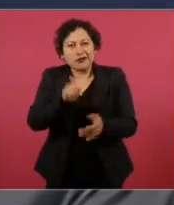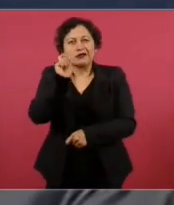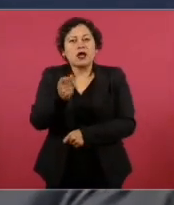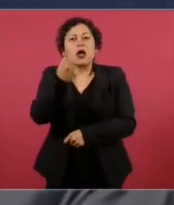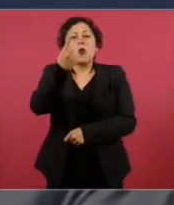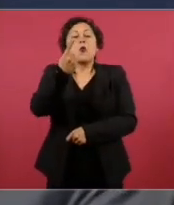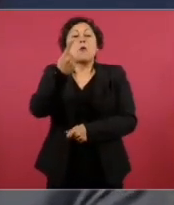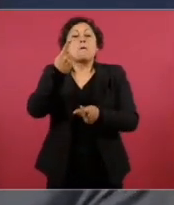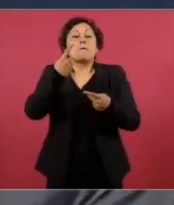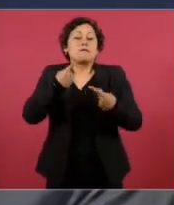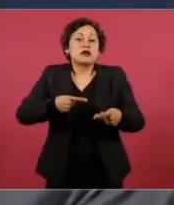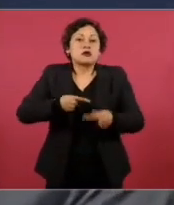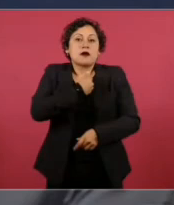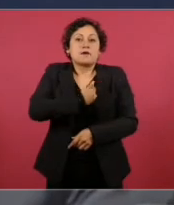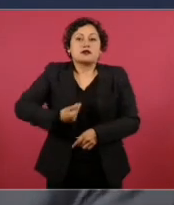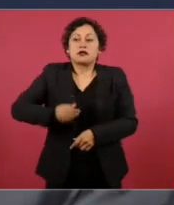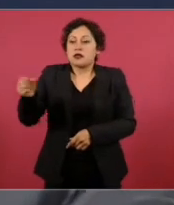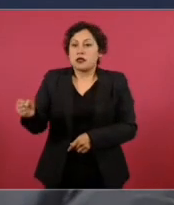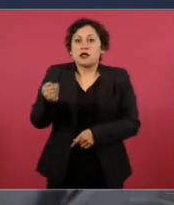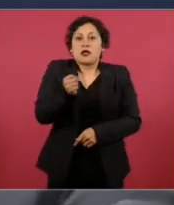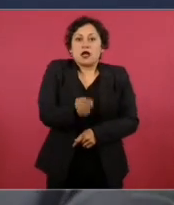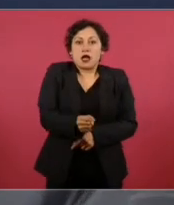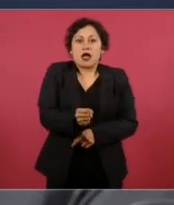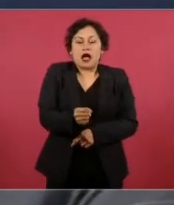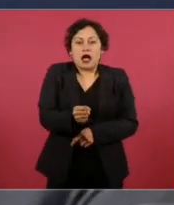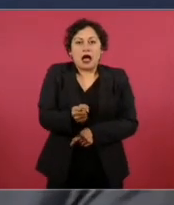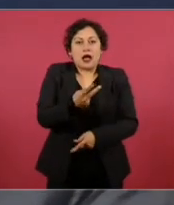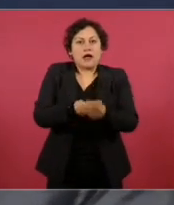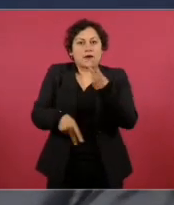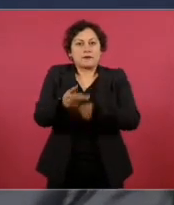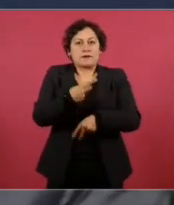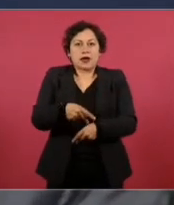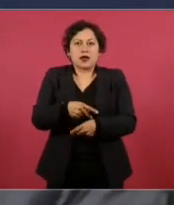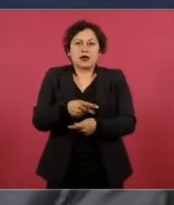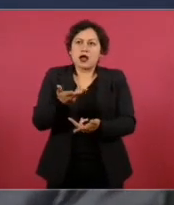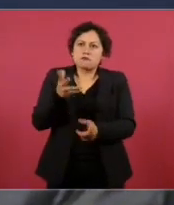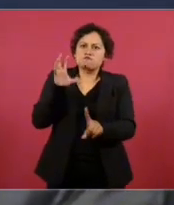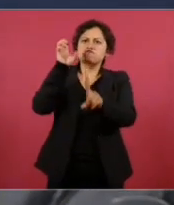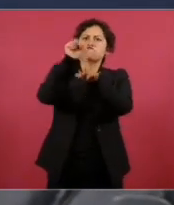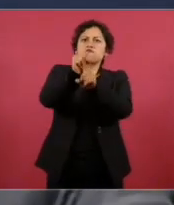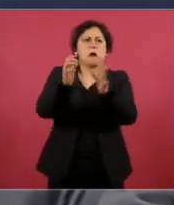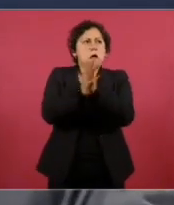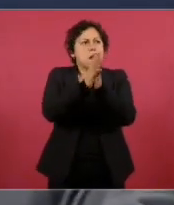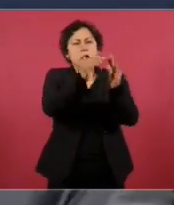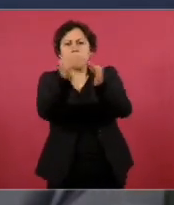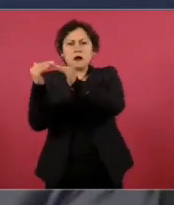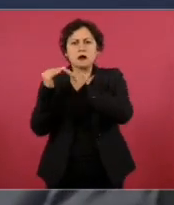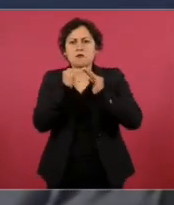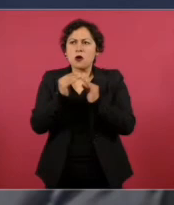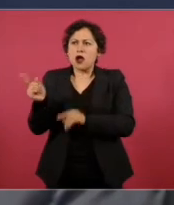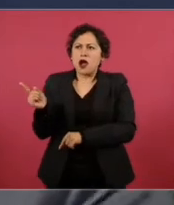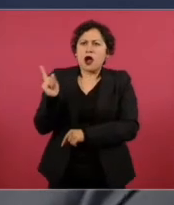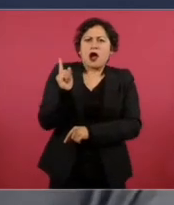a partir de un cambio, enarbolando la bandera de la democracia y que lo primero que